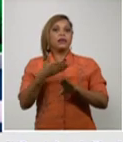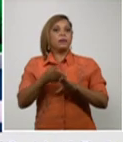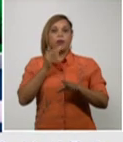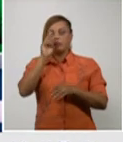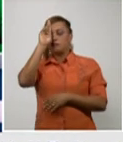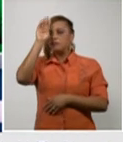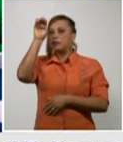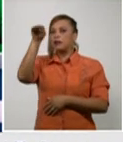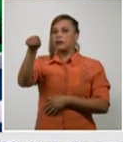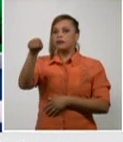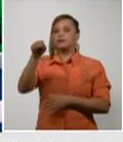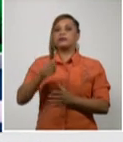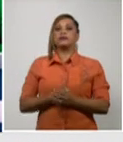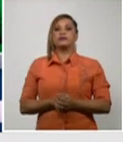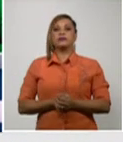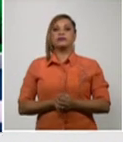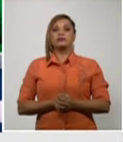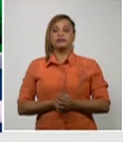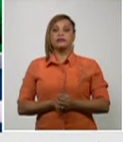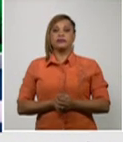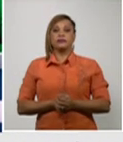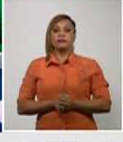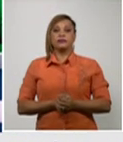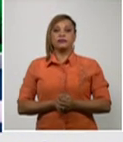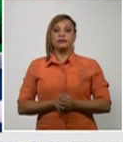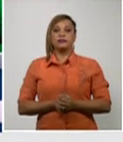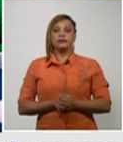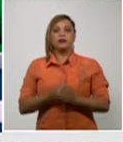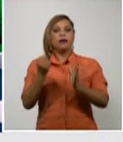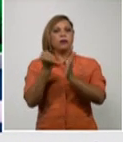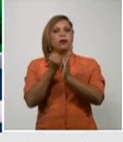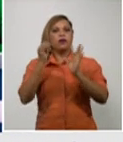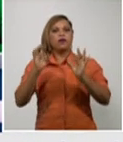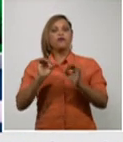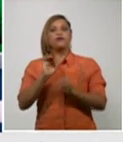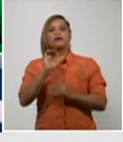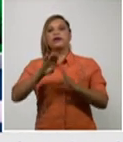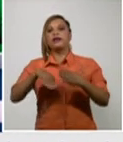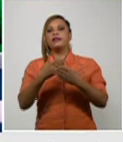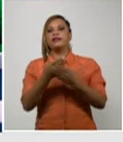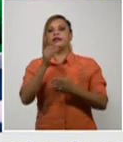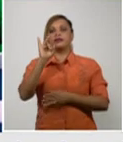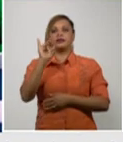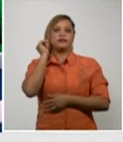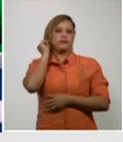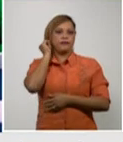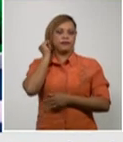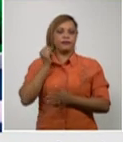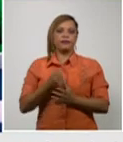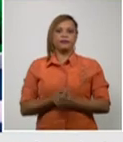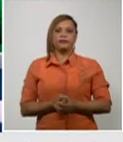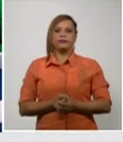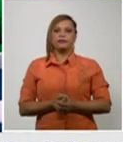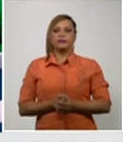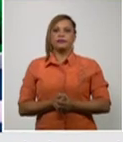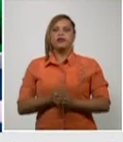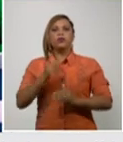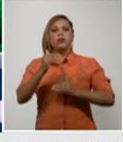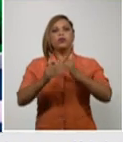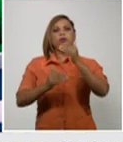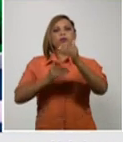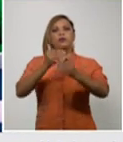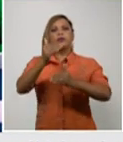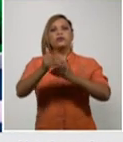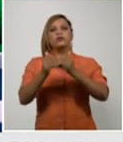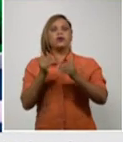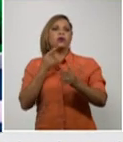y se confirmó el día 7 de febrero. Tuvo una evolución no muy larga,